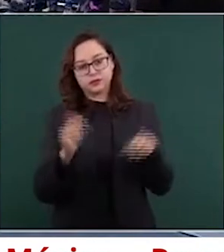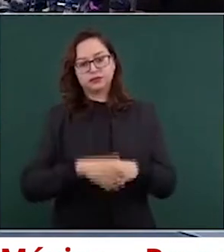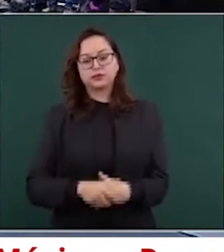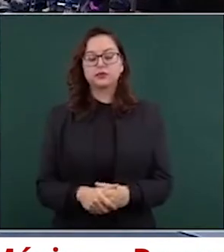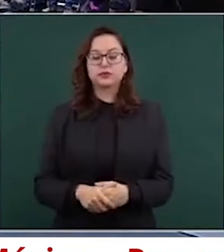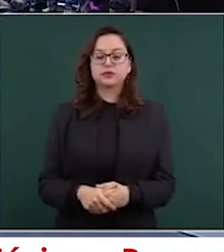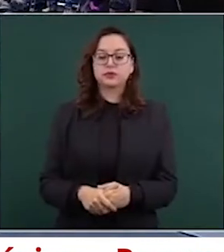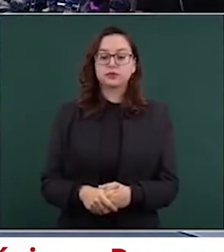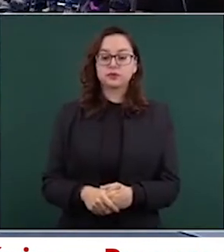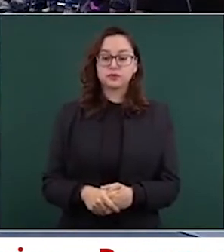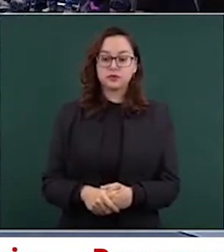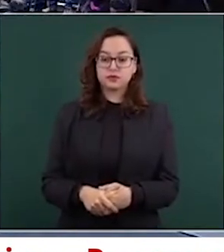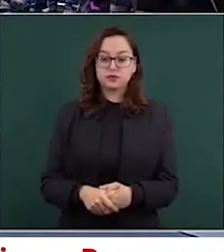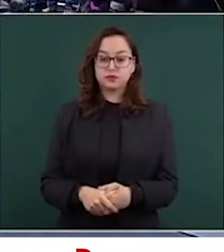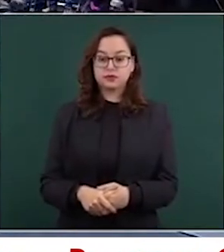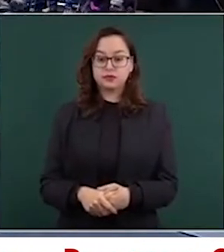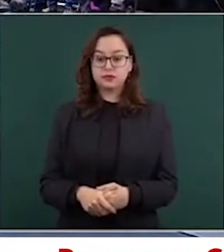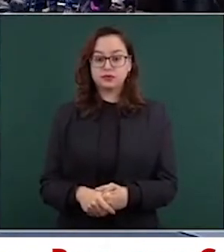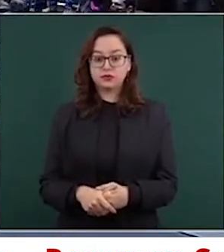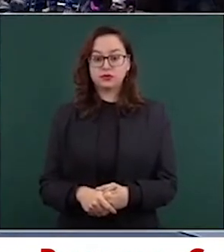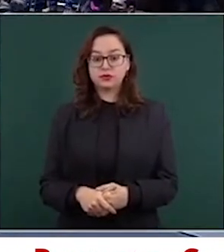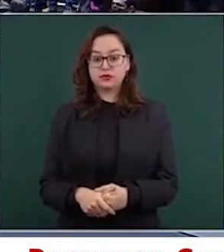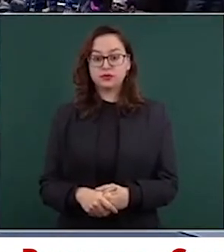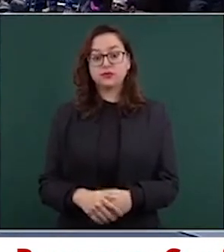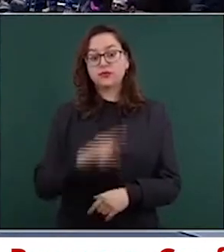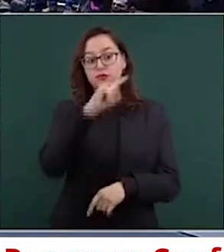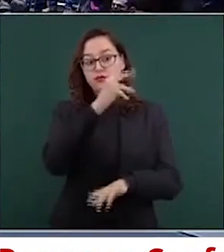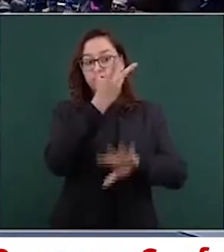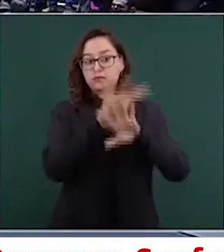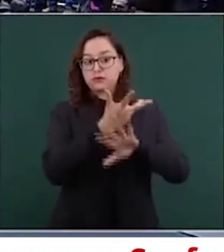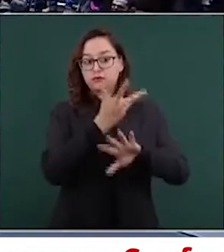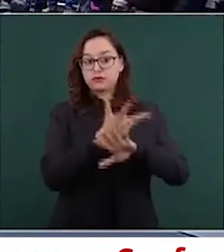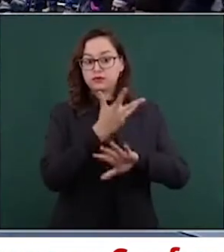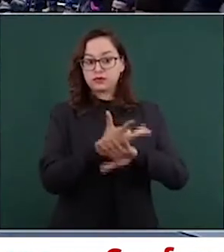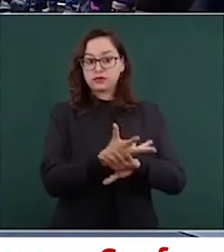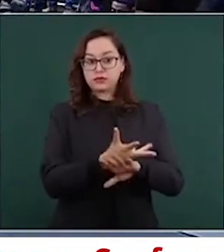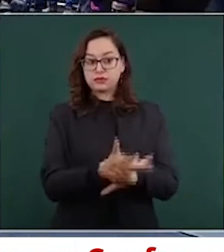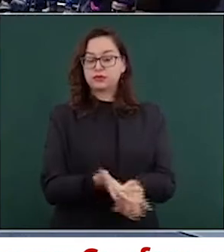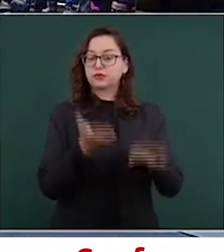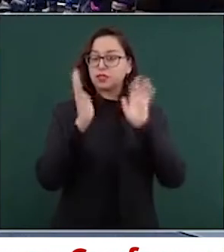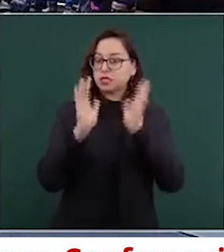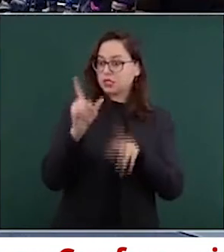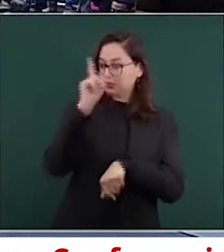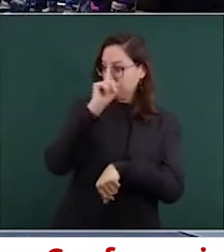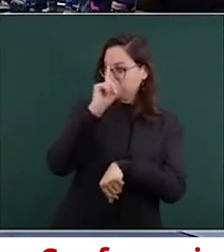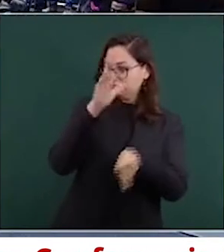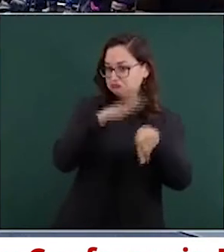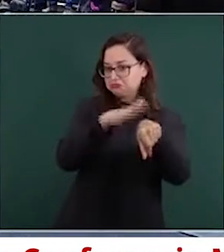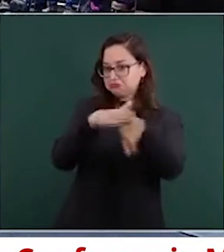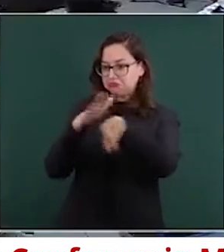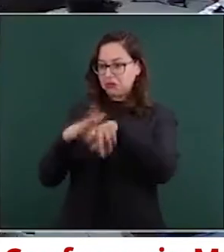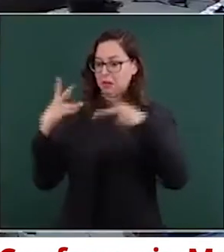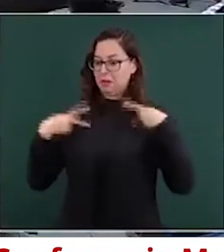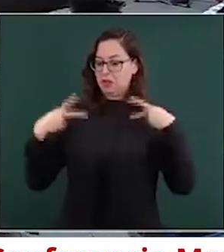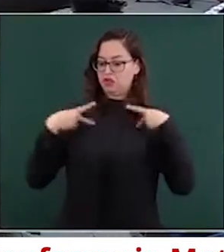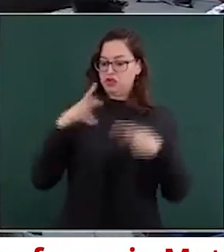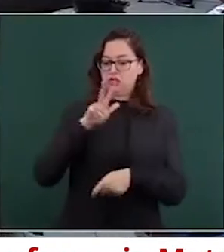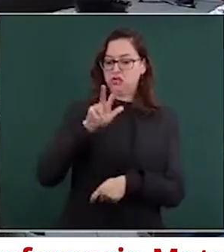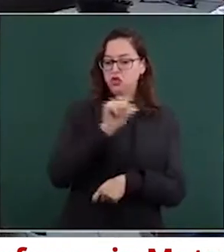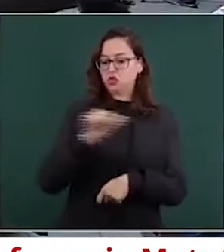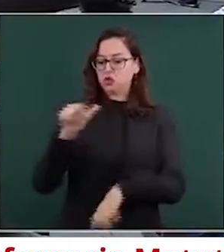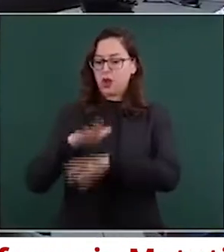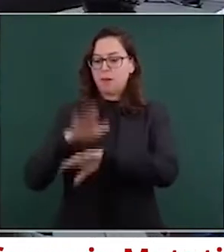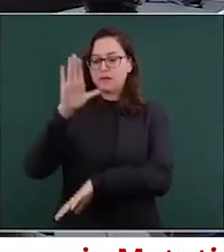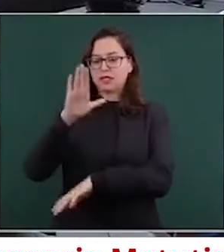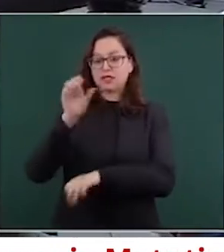Preguntarle, ya en Estados Unidos se emitió la recomendación para aplicar una dosis de refuerzo a personas mayores de 18 años.